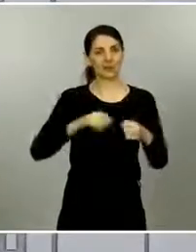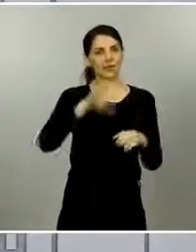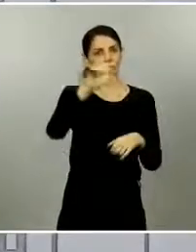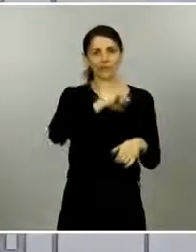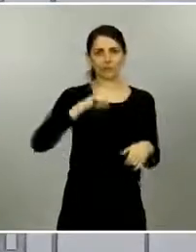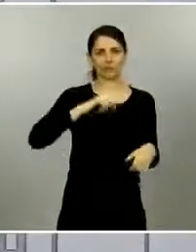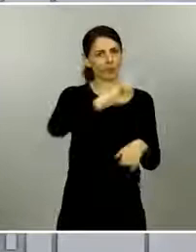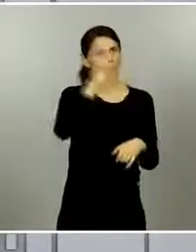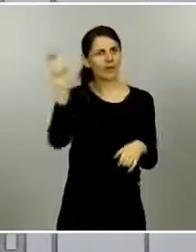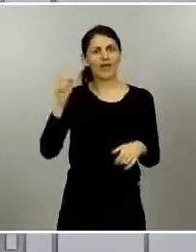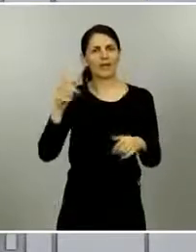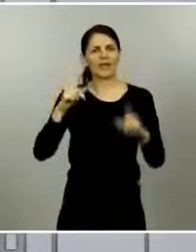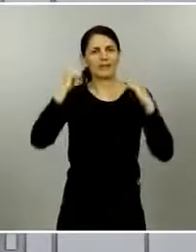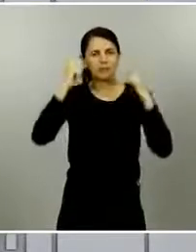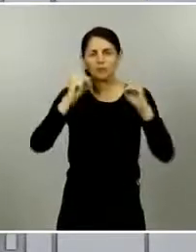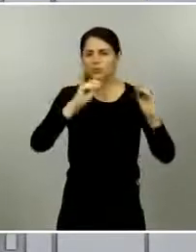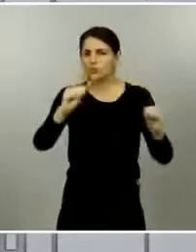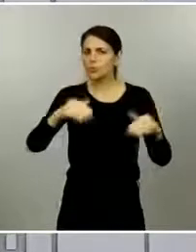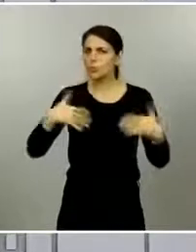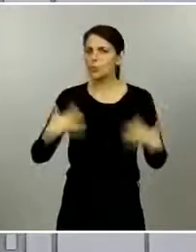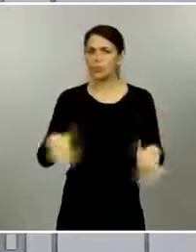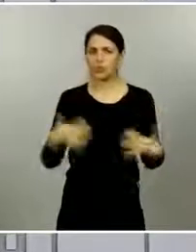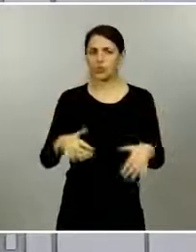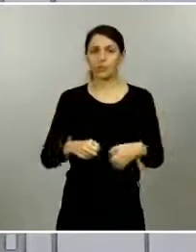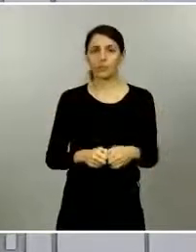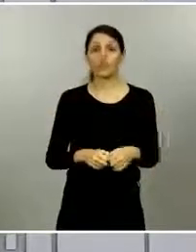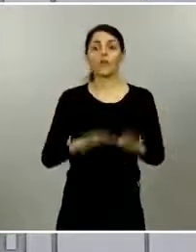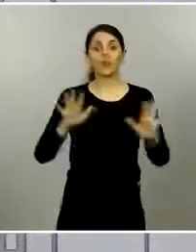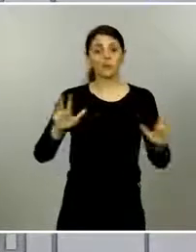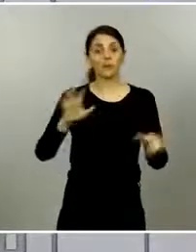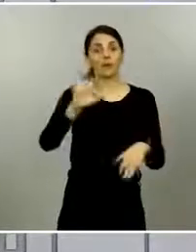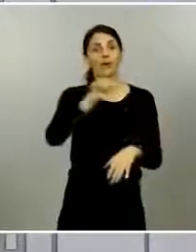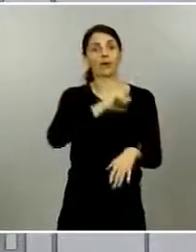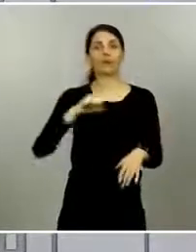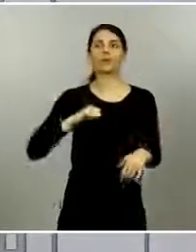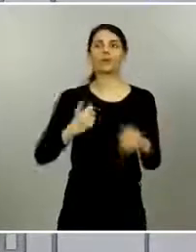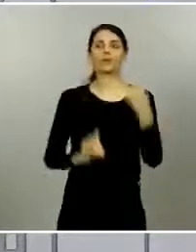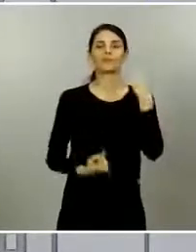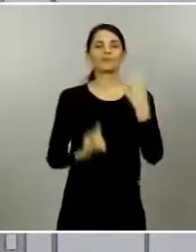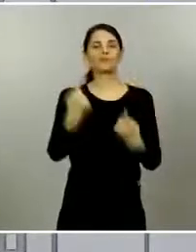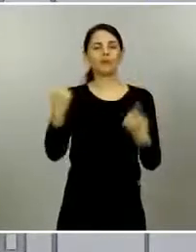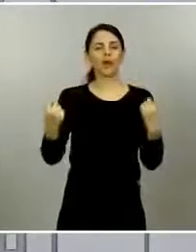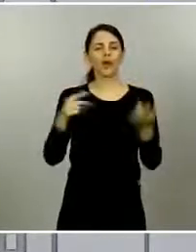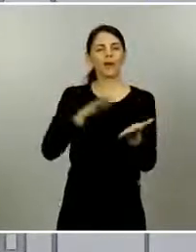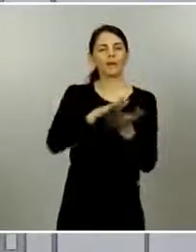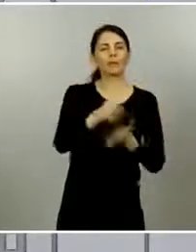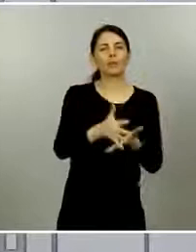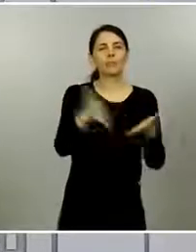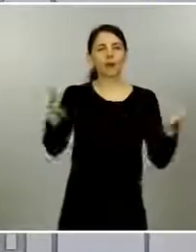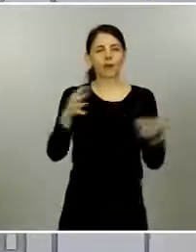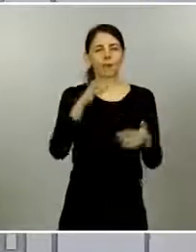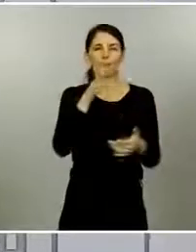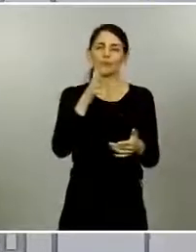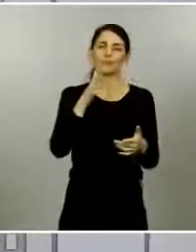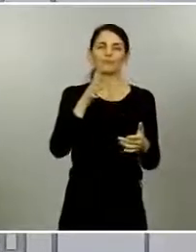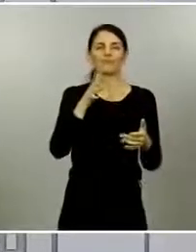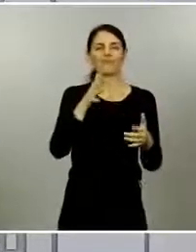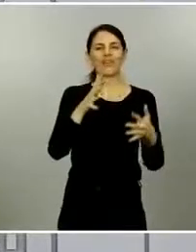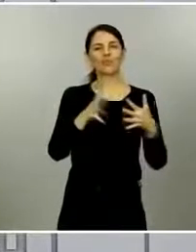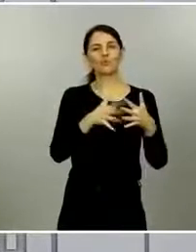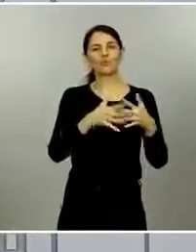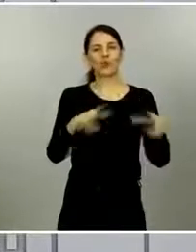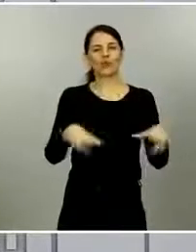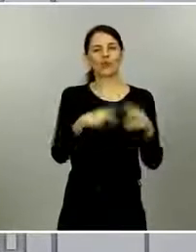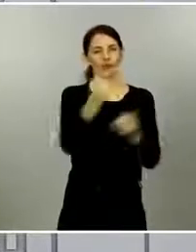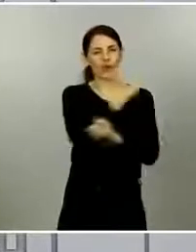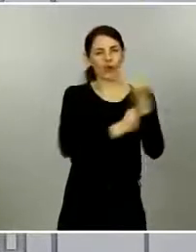aquellas comunidades que han tenido un impacto mayor que están sobre todo relacionadas con el tipo de estructura socioeconómica de la